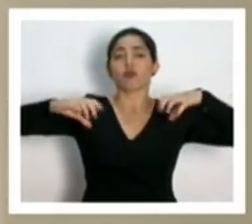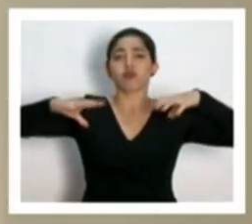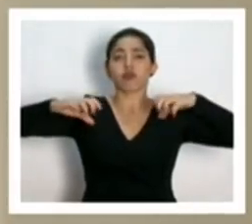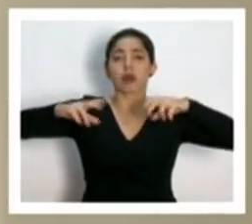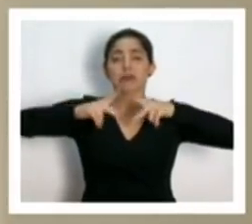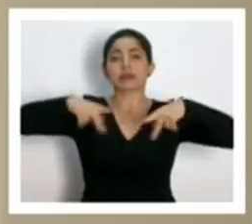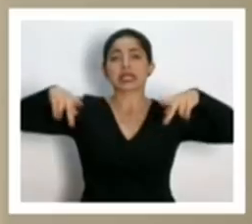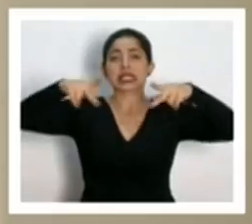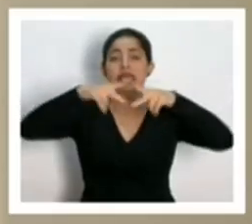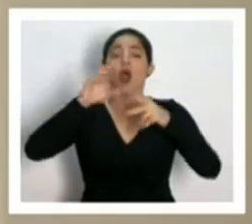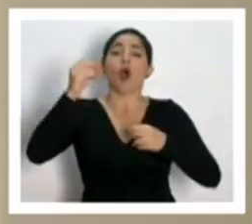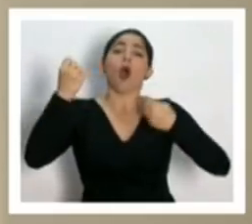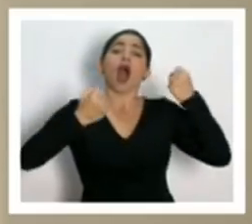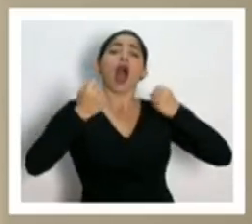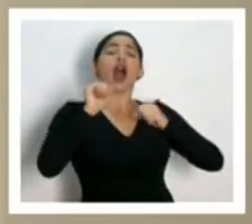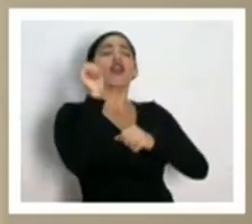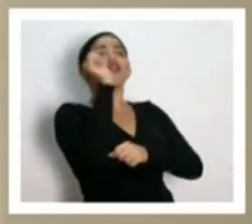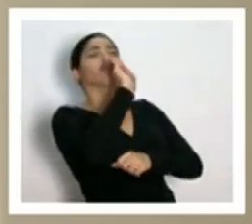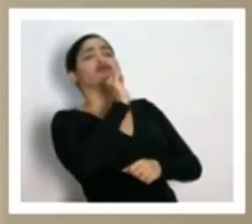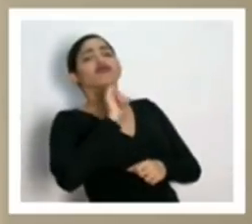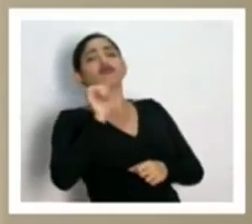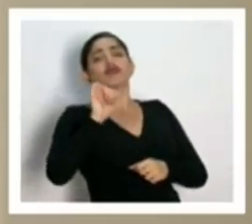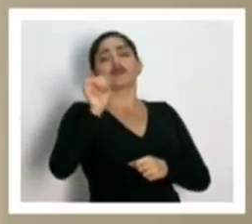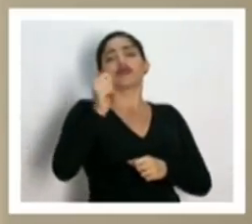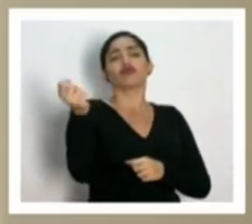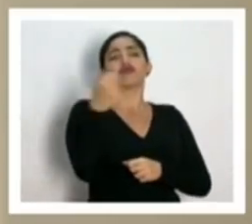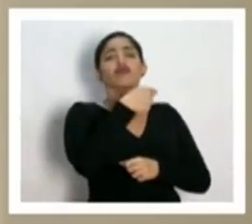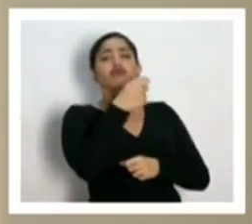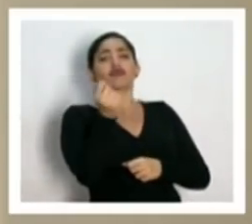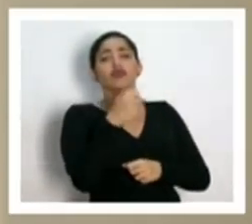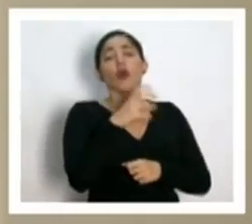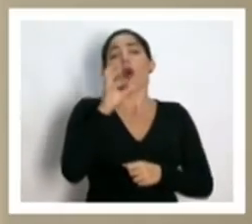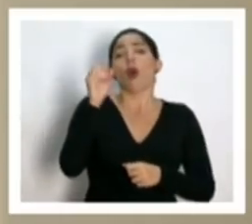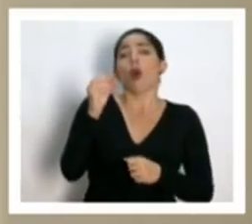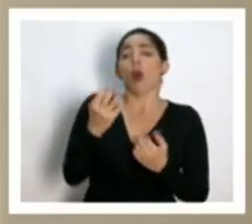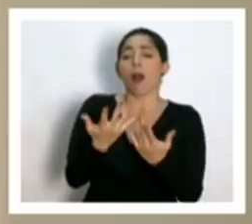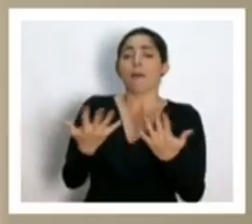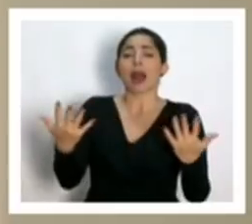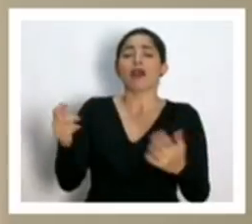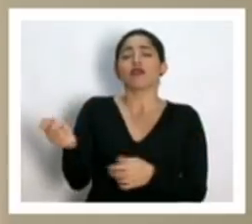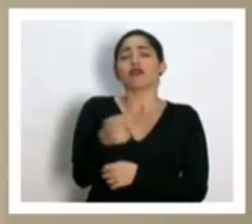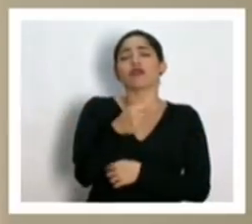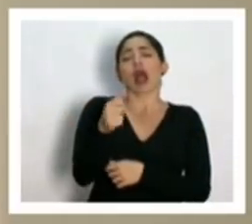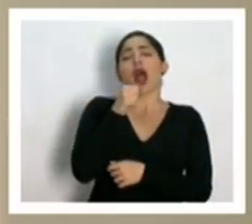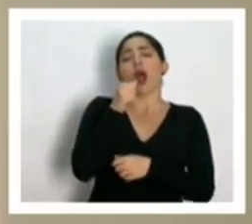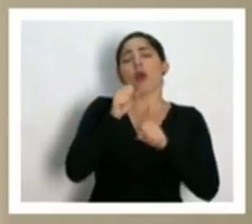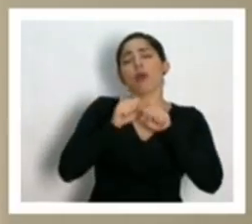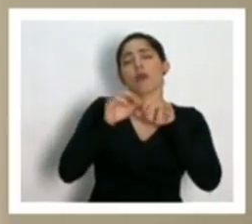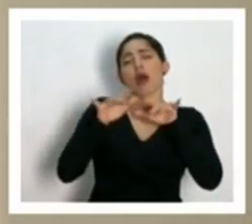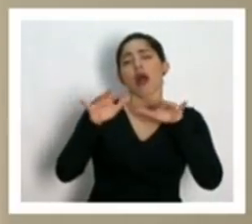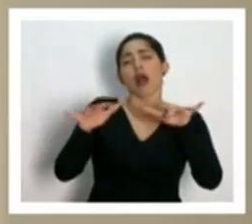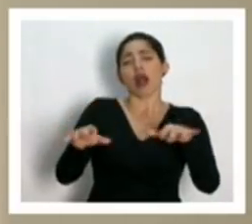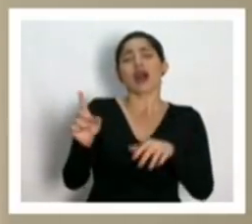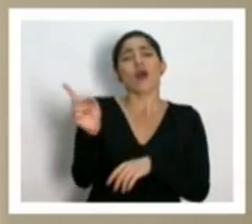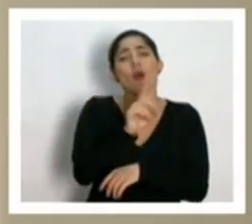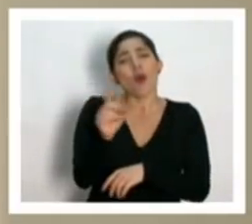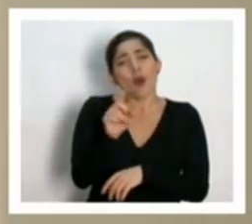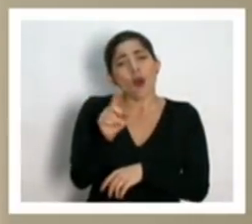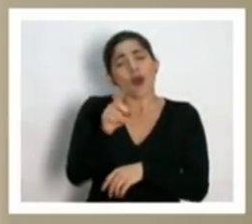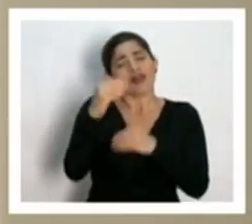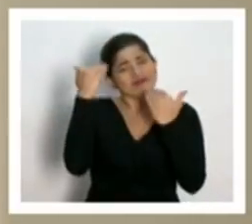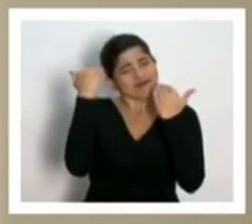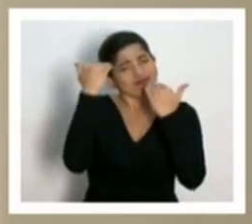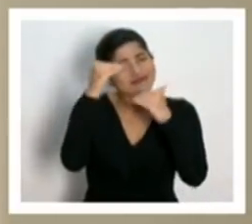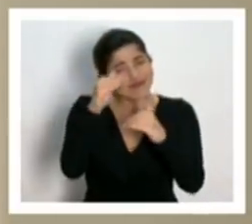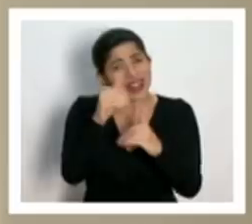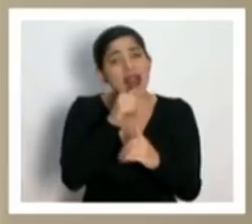o que siguen lavando los carros, o como decía también el presidente, que siguen regando ampliamente los jardines. Y en eso, por favor, limitemos al máximo.